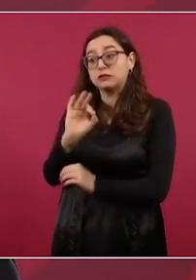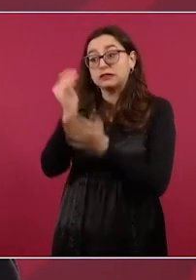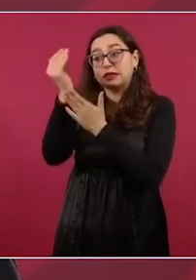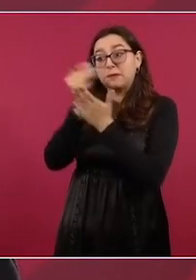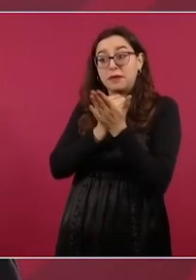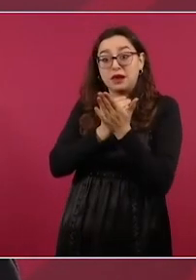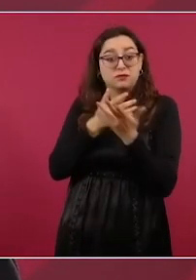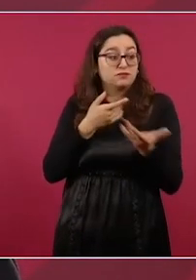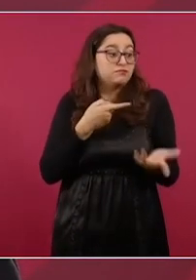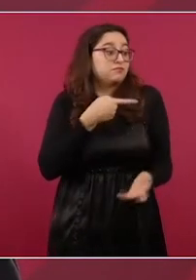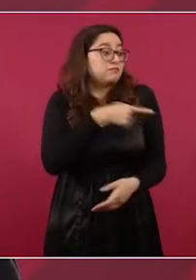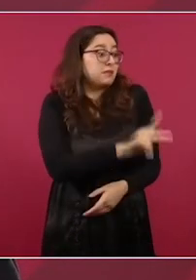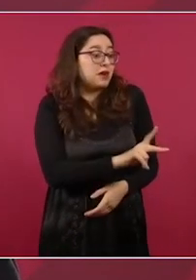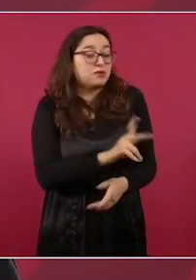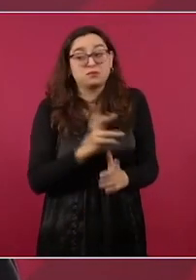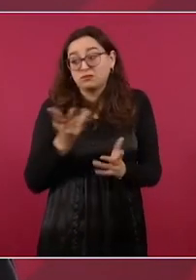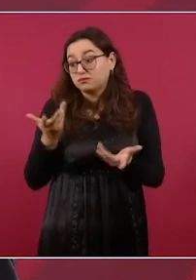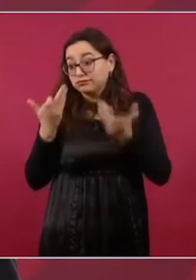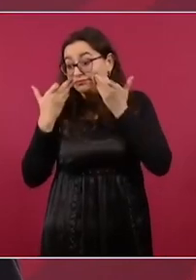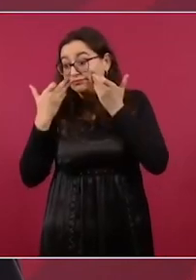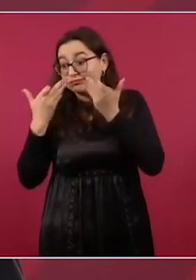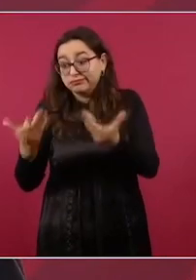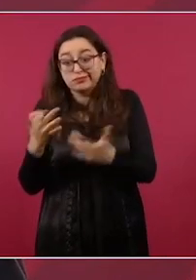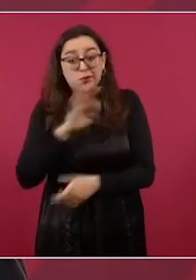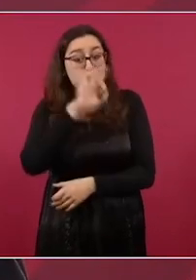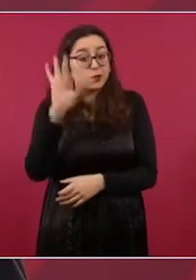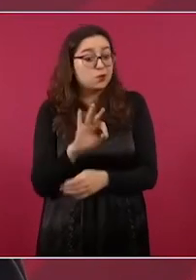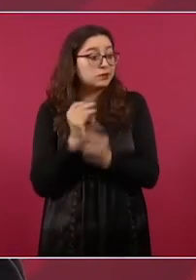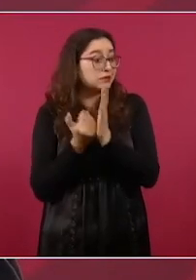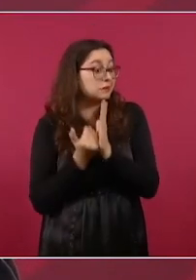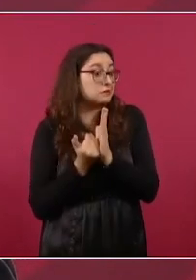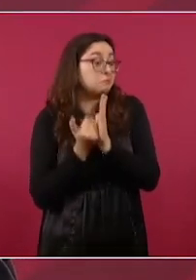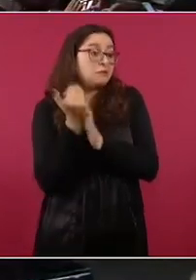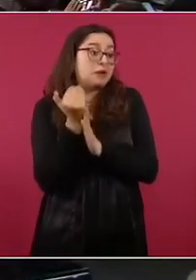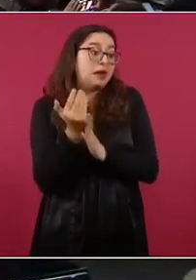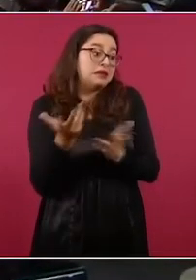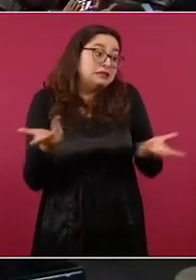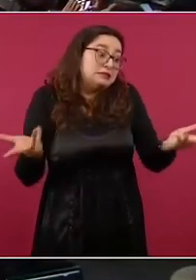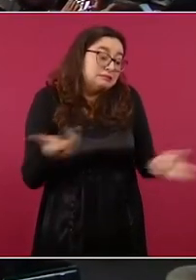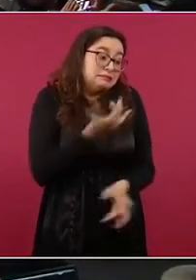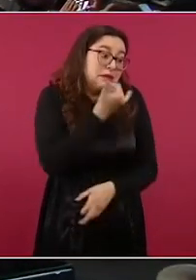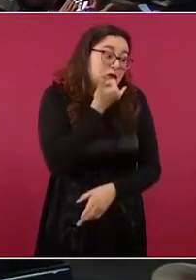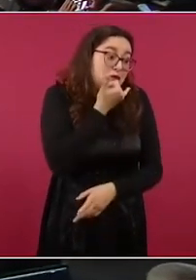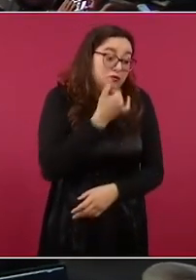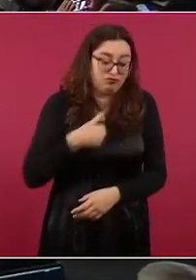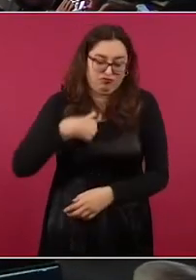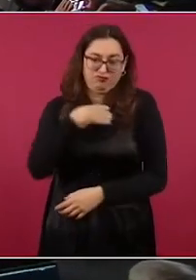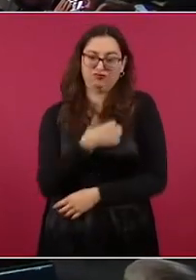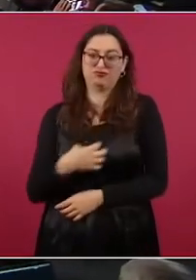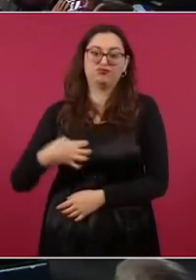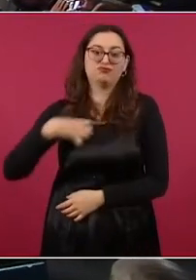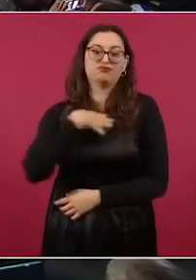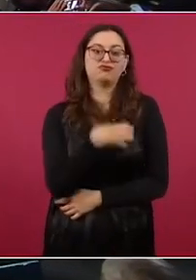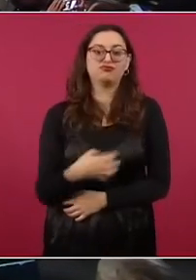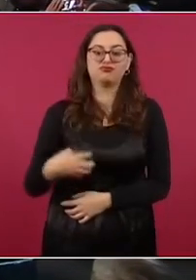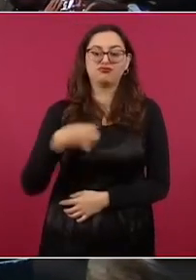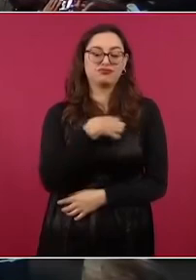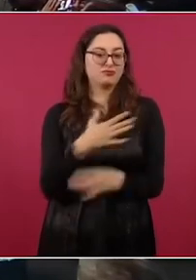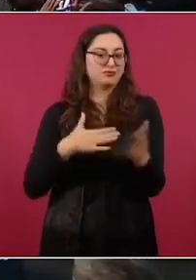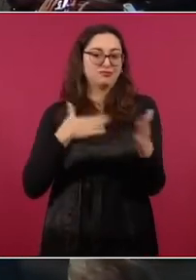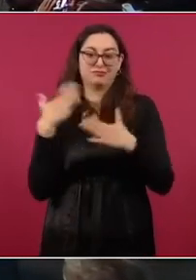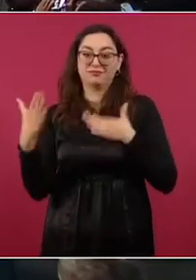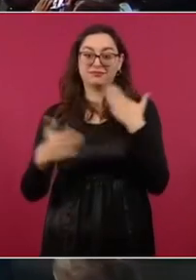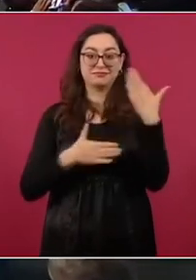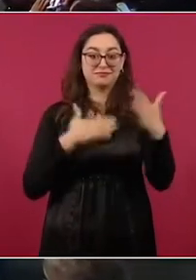pero yo estoy contentísimo, porque es